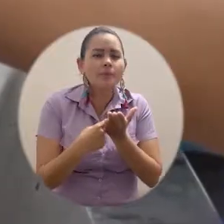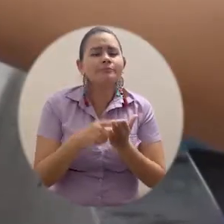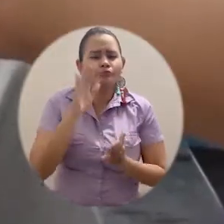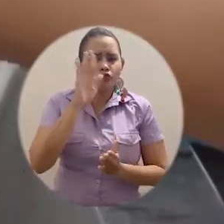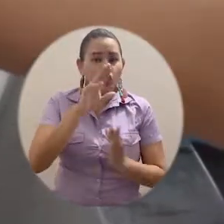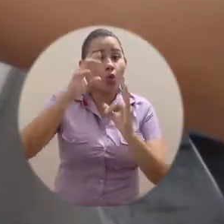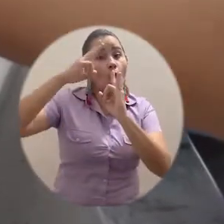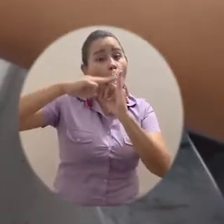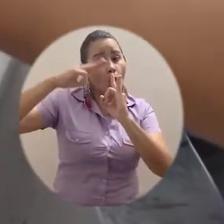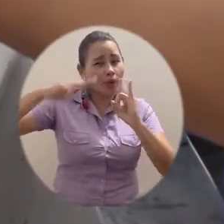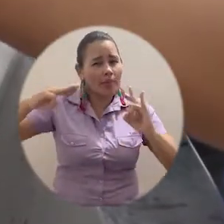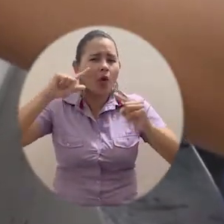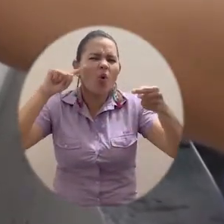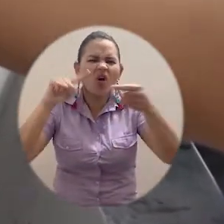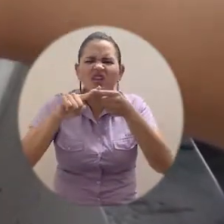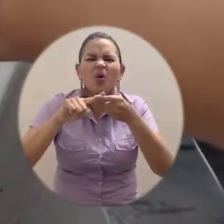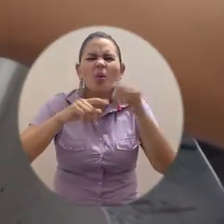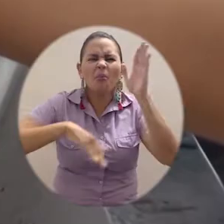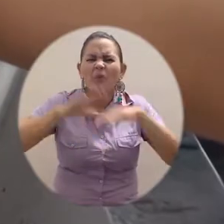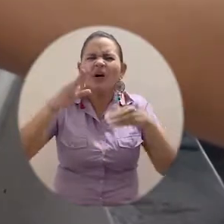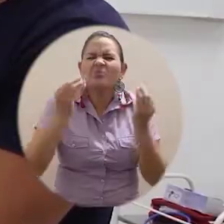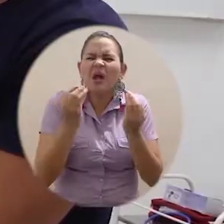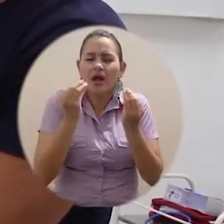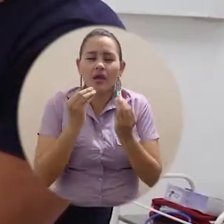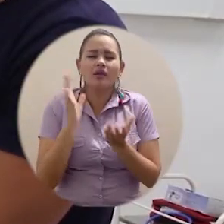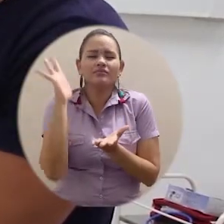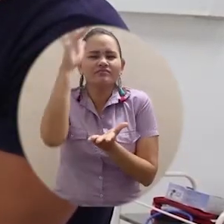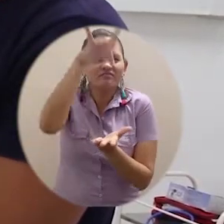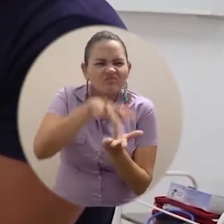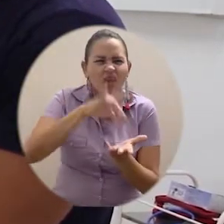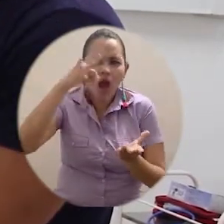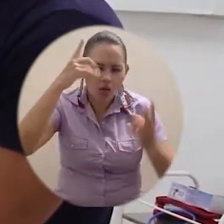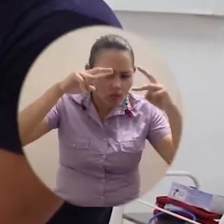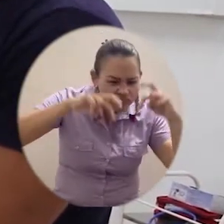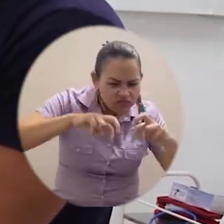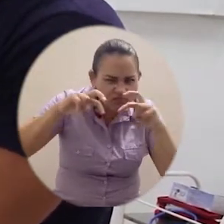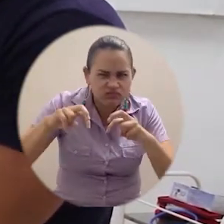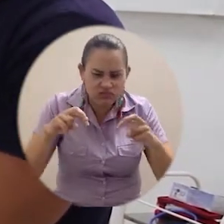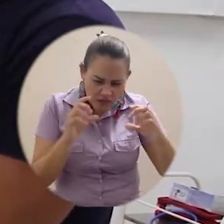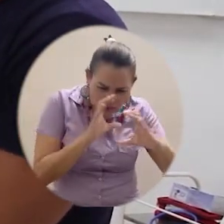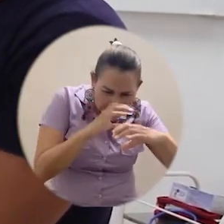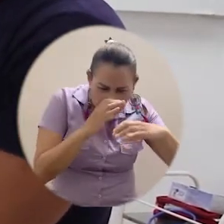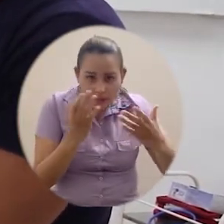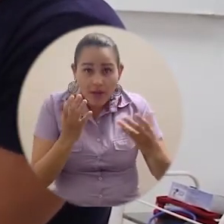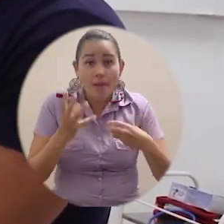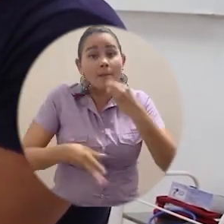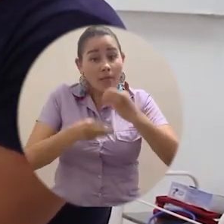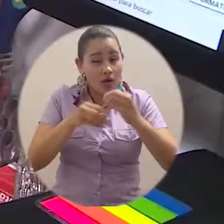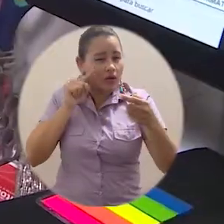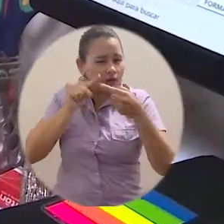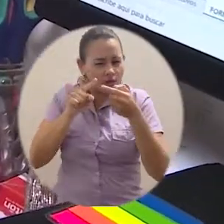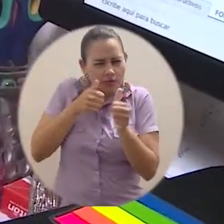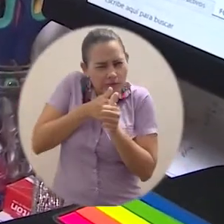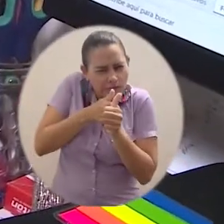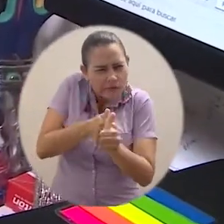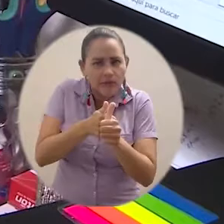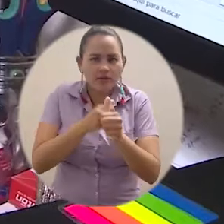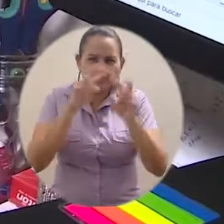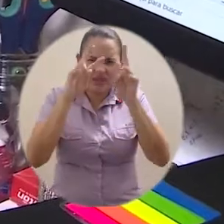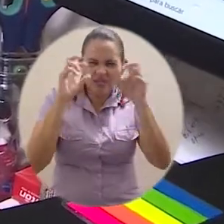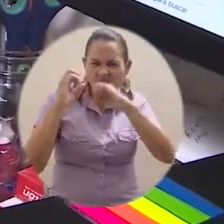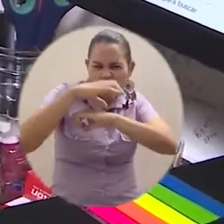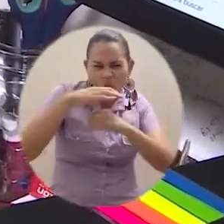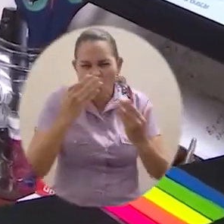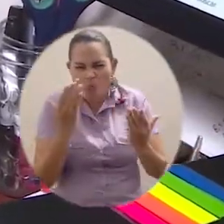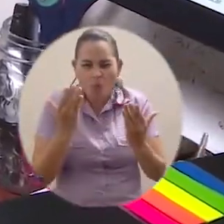Unimagdalena como sede para realizar estudios diagnósticos en el departamento y hacer seguimiento en tiempo real al virus. Con la capacidad